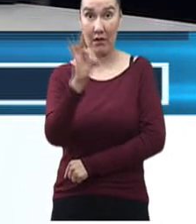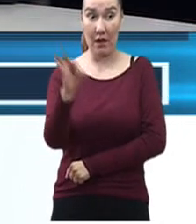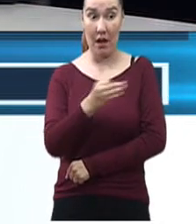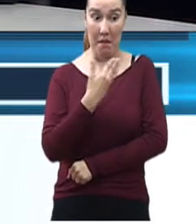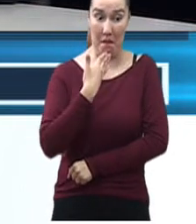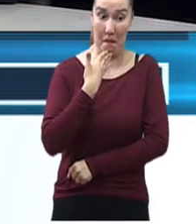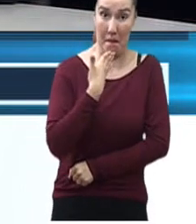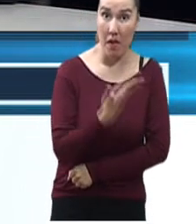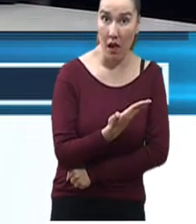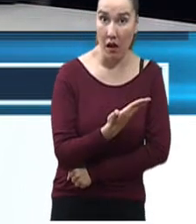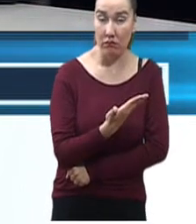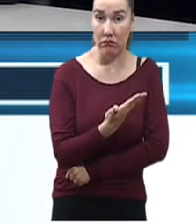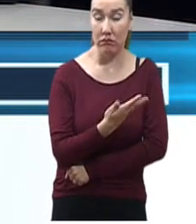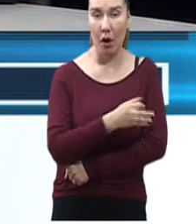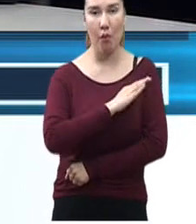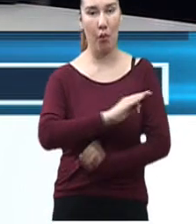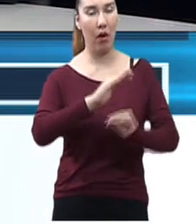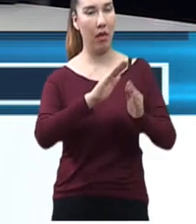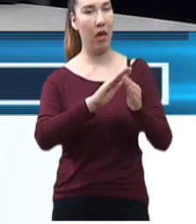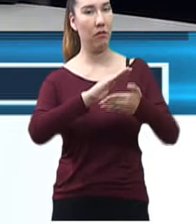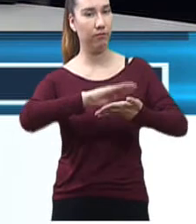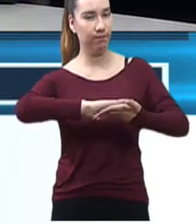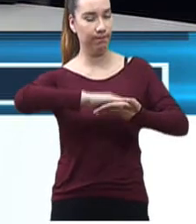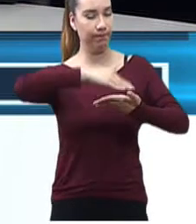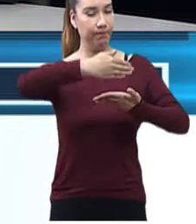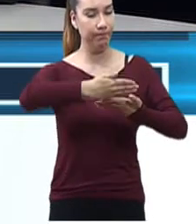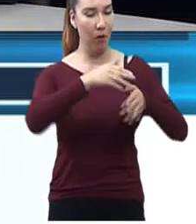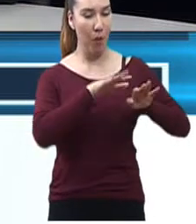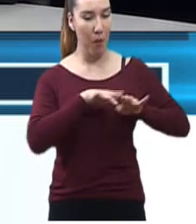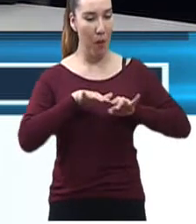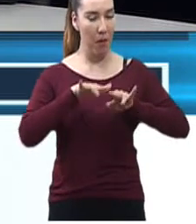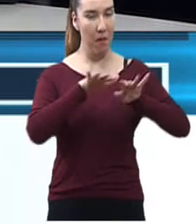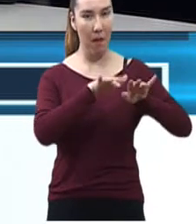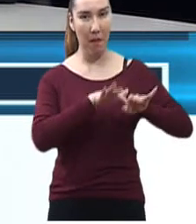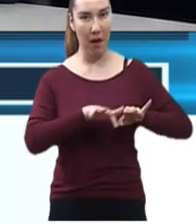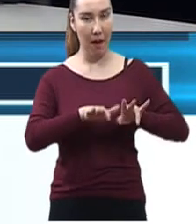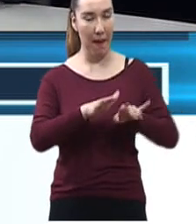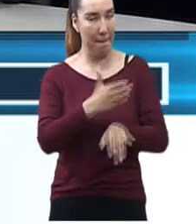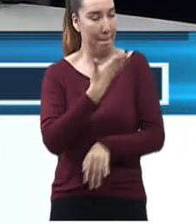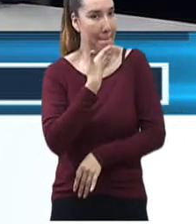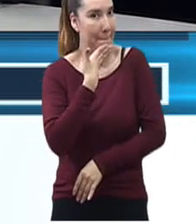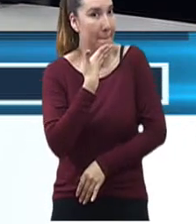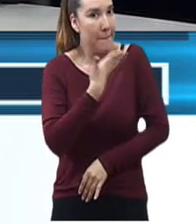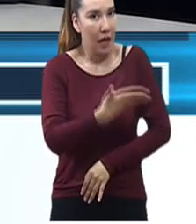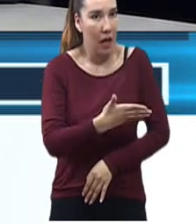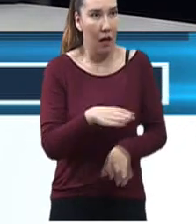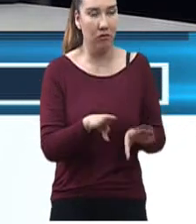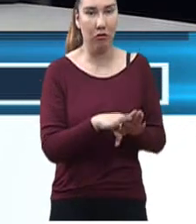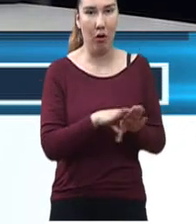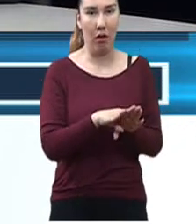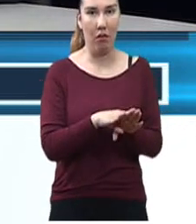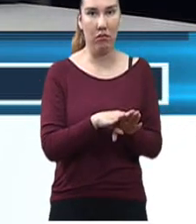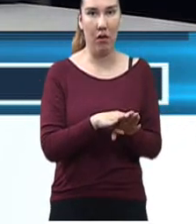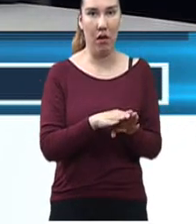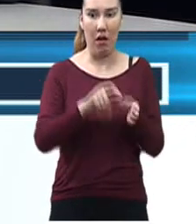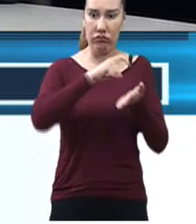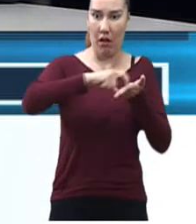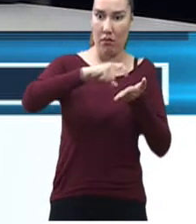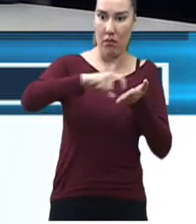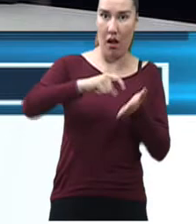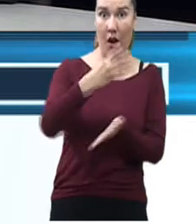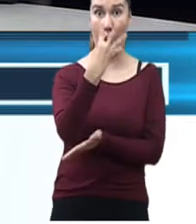se tiene una laptop o una computadora de escritorio, no se tiene, obviamente, el recurso económico para comprarles